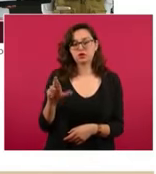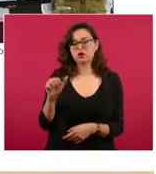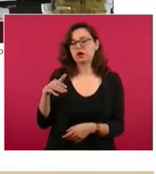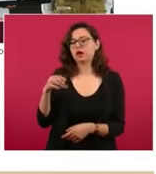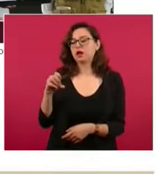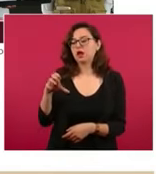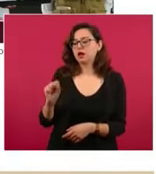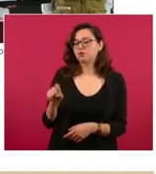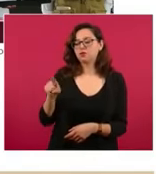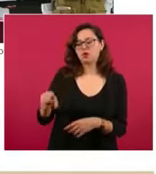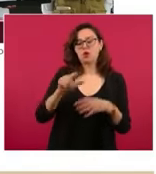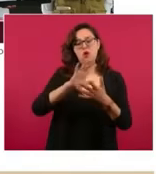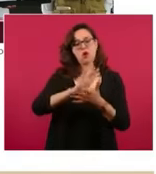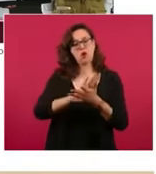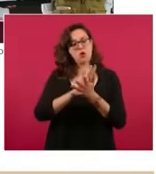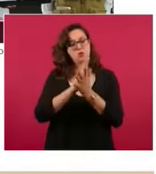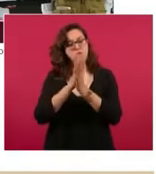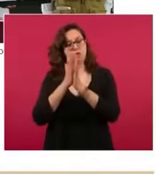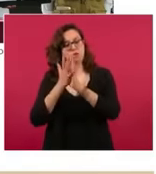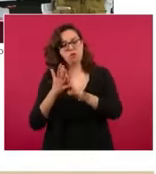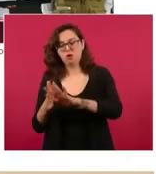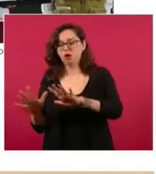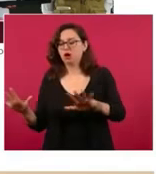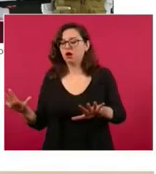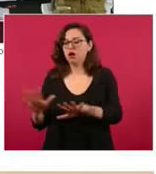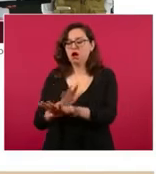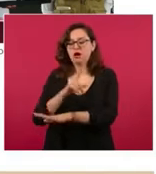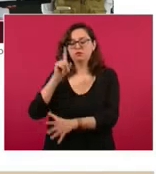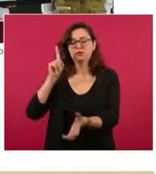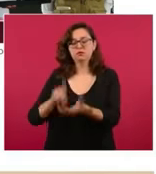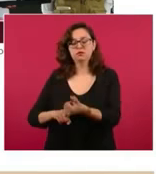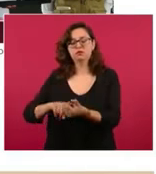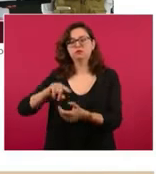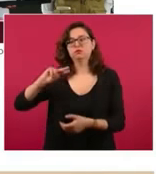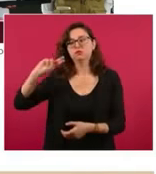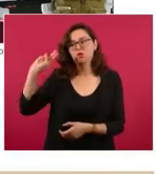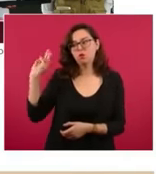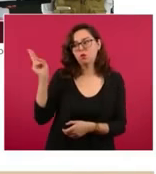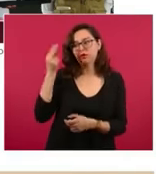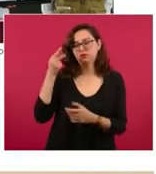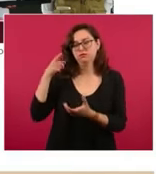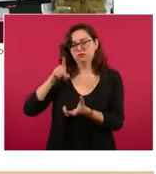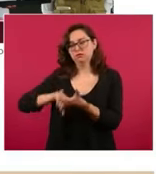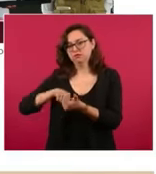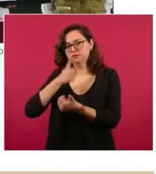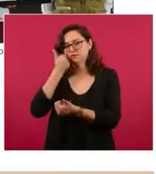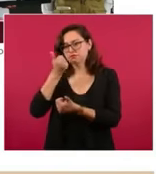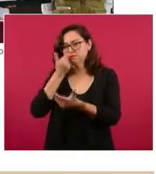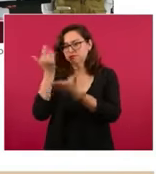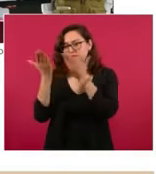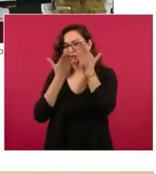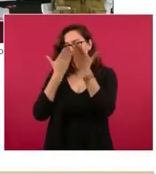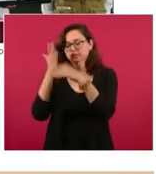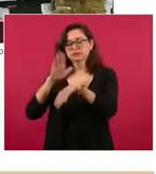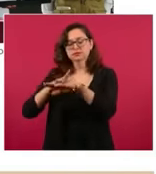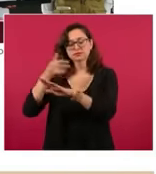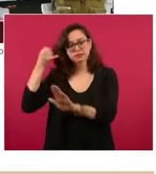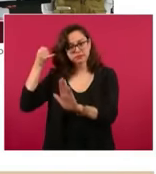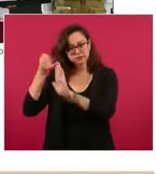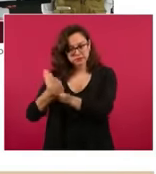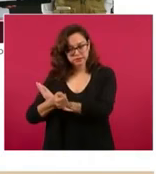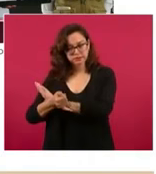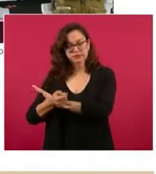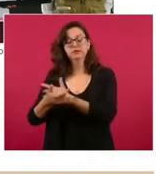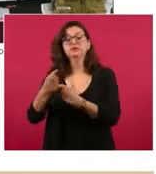pase a convertirse en un hospital universitario IMSS, justamente para la formación de médicos especialistas. Además de